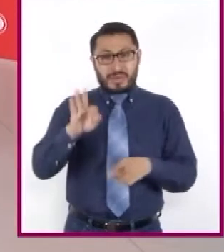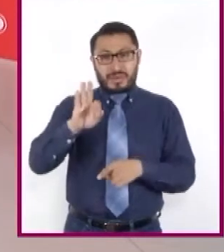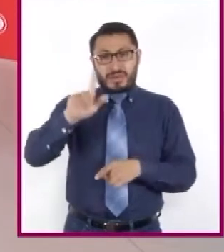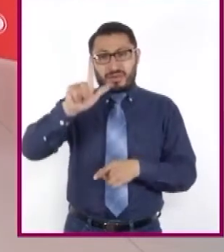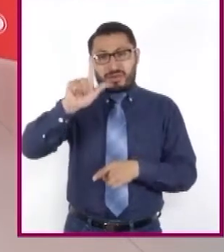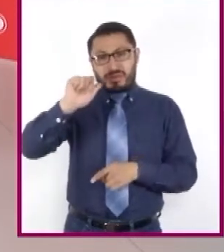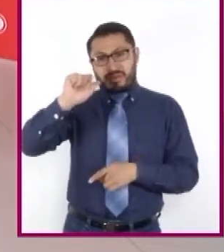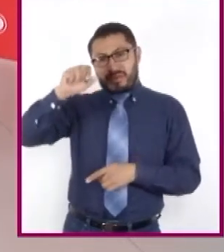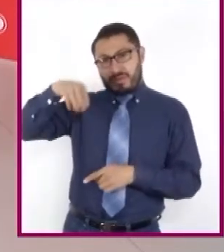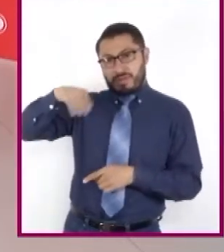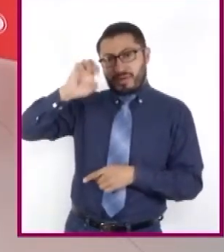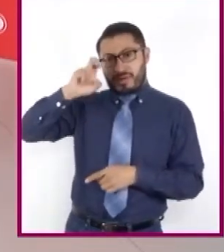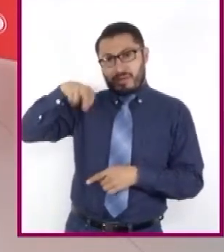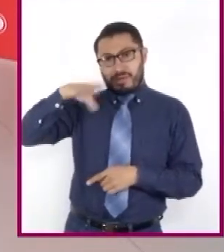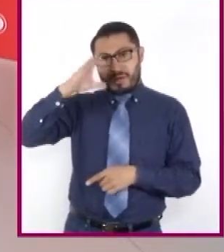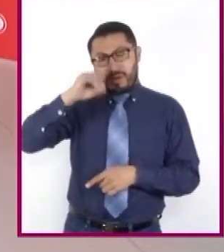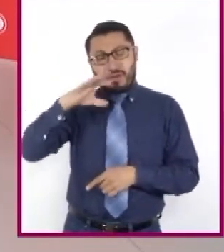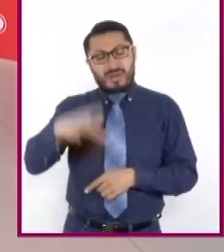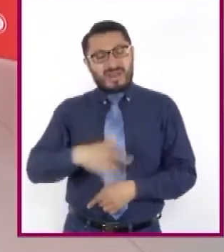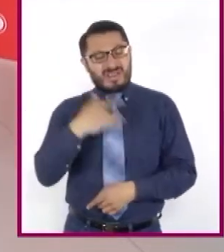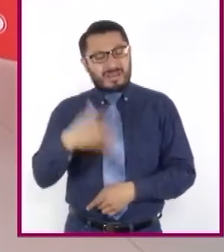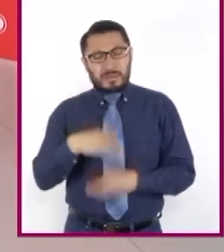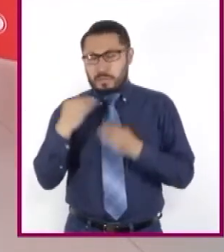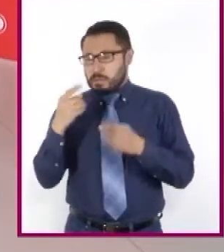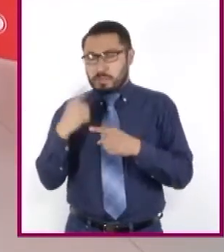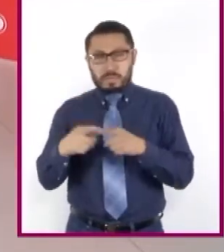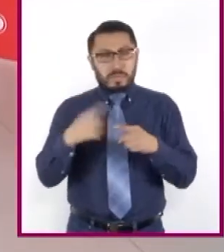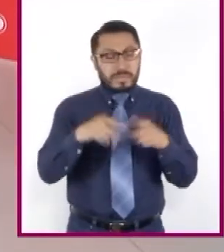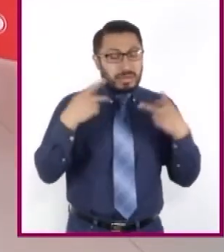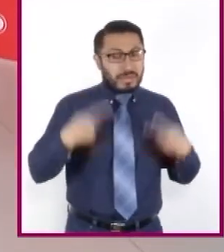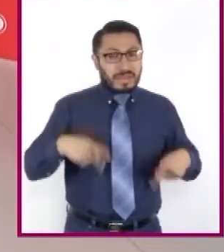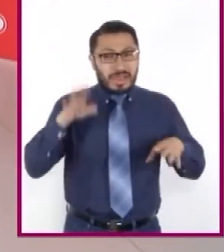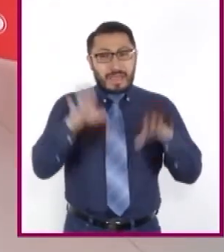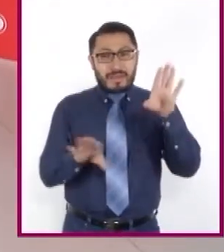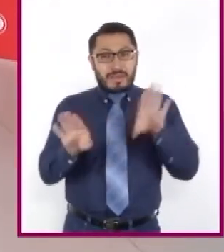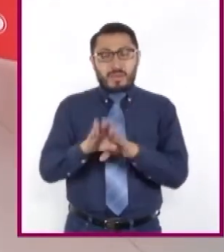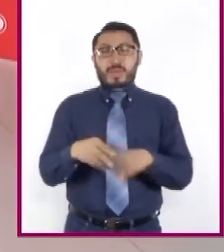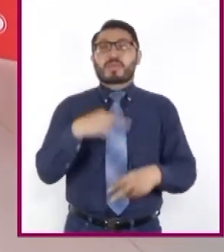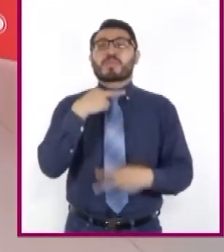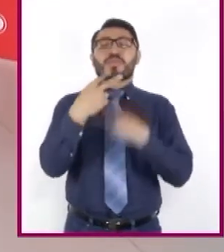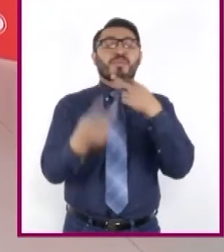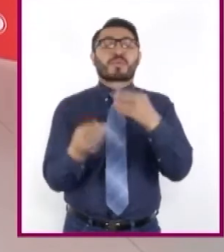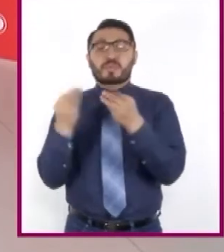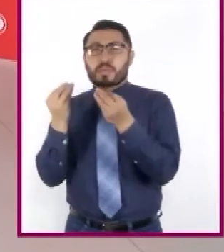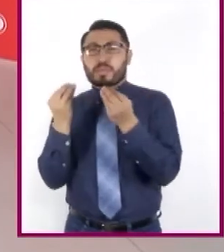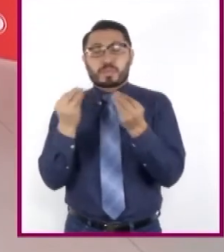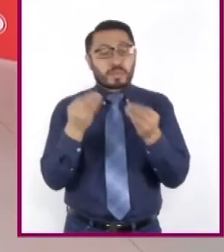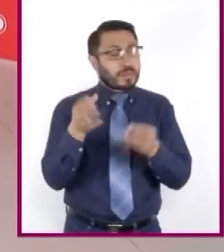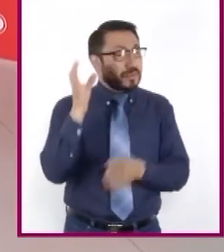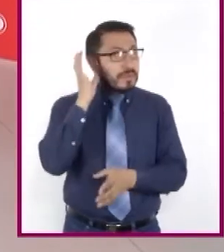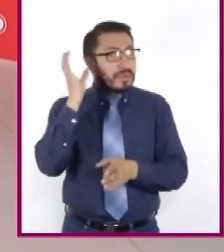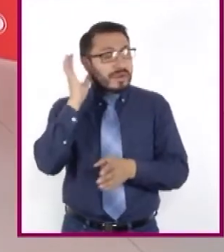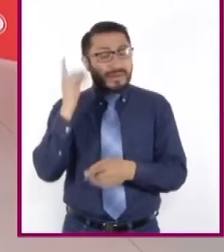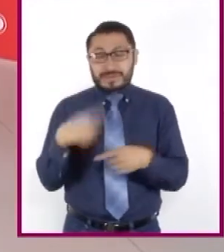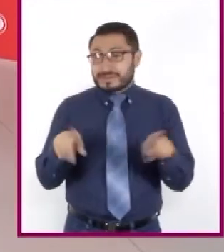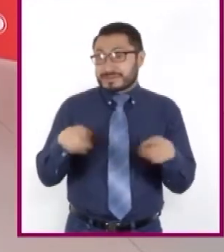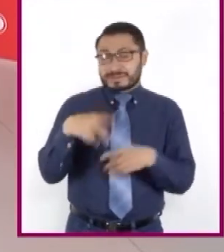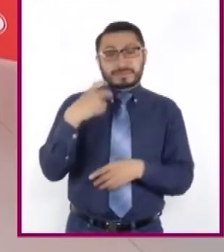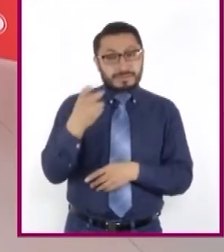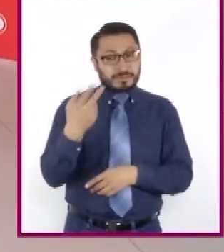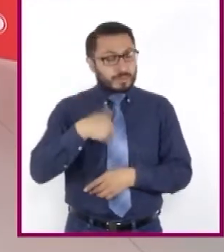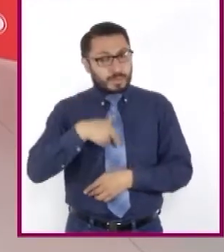de muchas personas, porque a veces se escuchan muchas voces. Eso es lo que nosotros imaginamos.